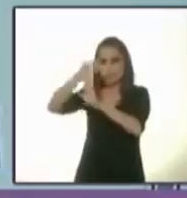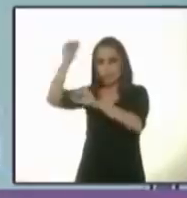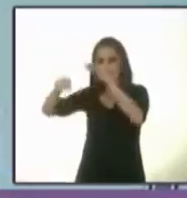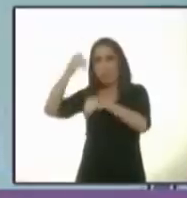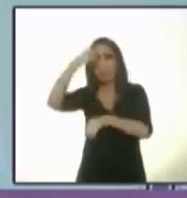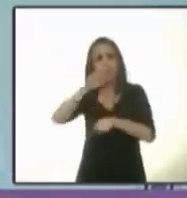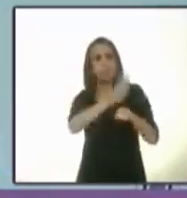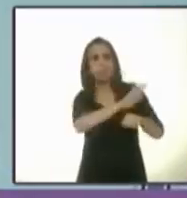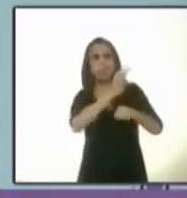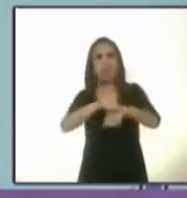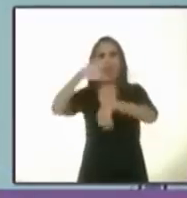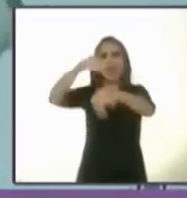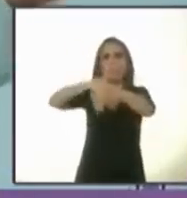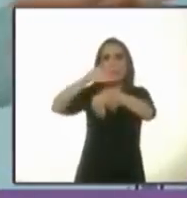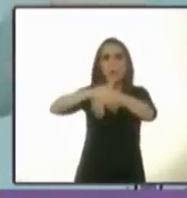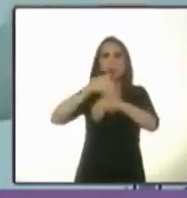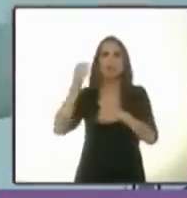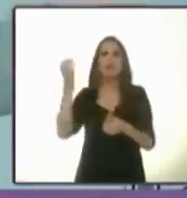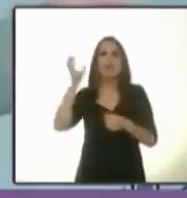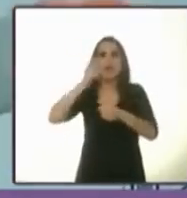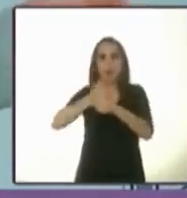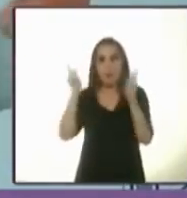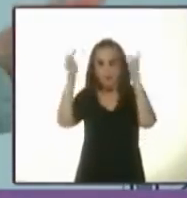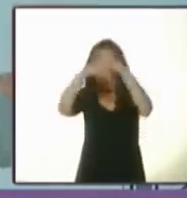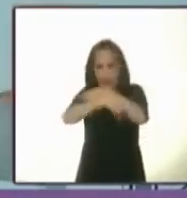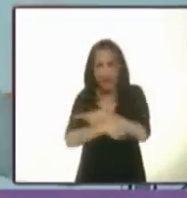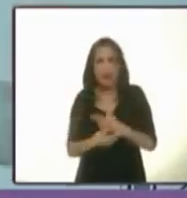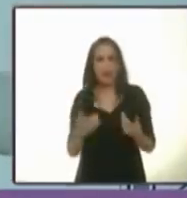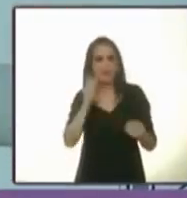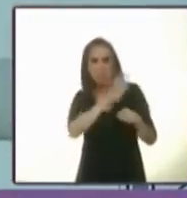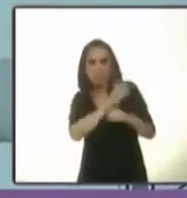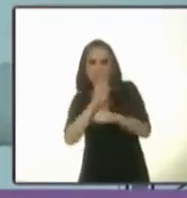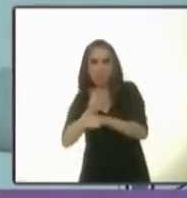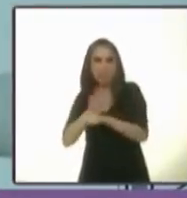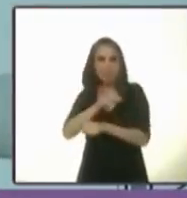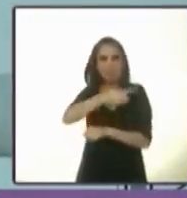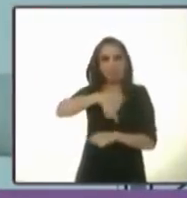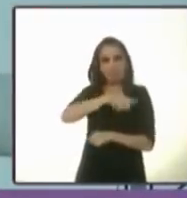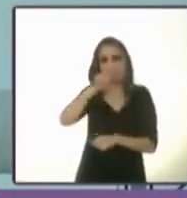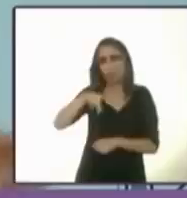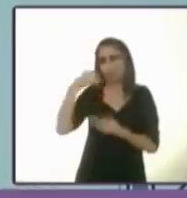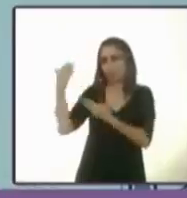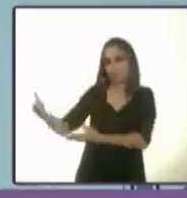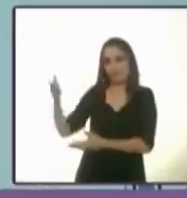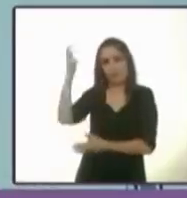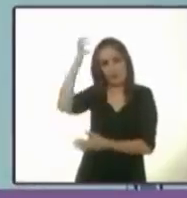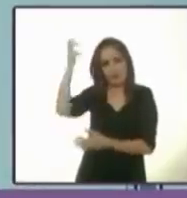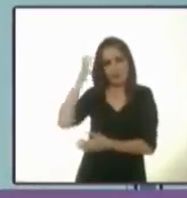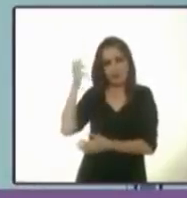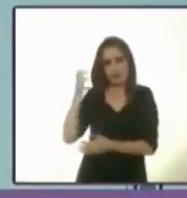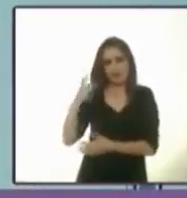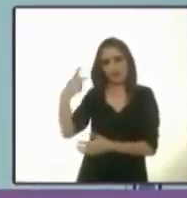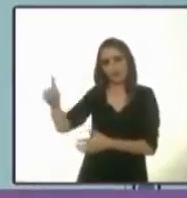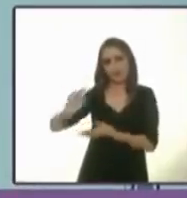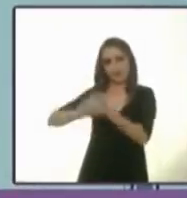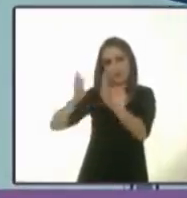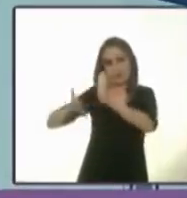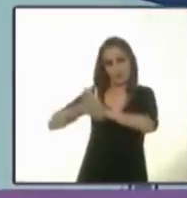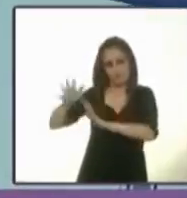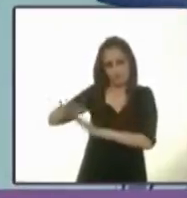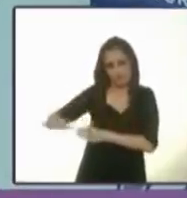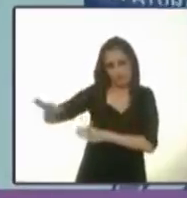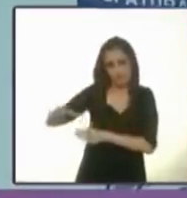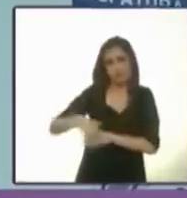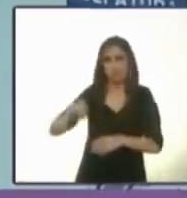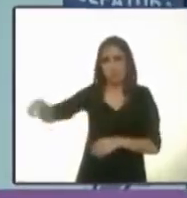amigos y compadres inmobiliarios. Bueno, y todo a cargo de la señora Sheinbaum. Nuestra candidata, esto,